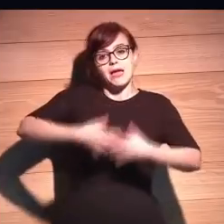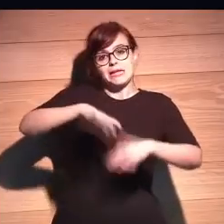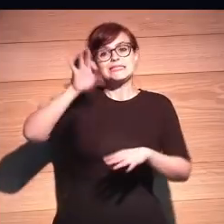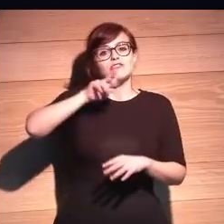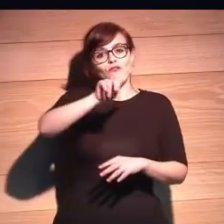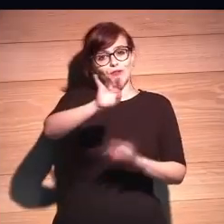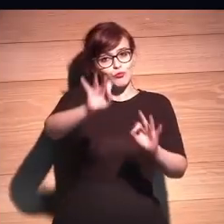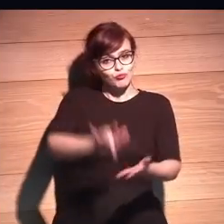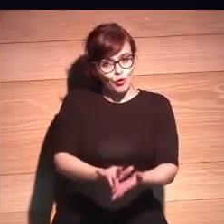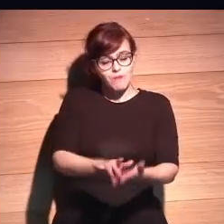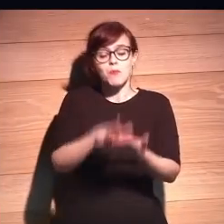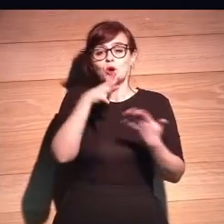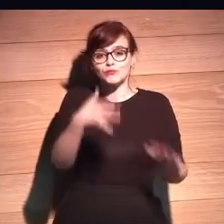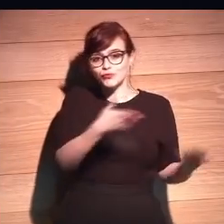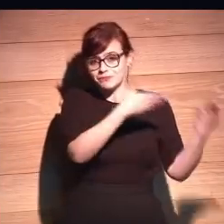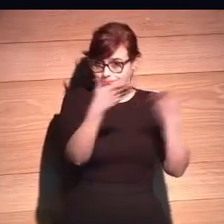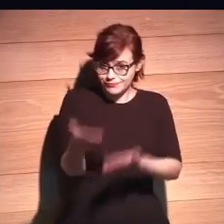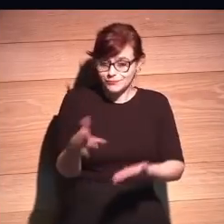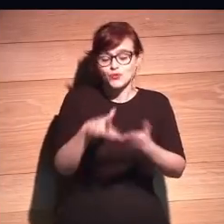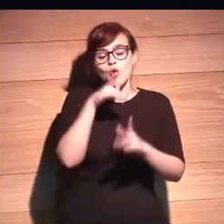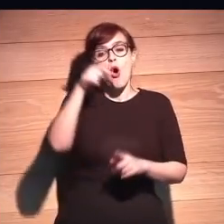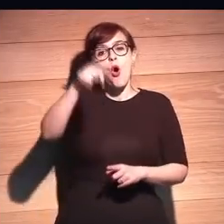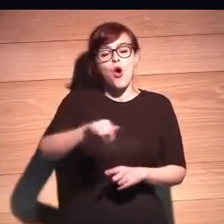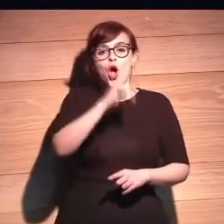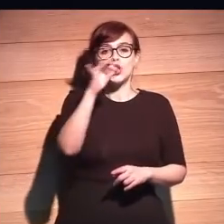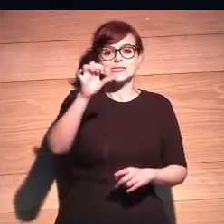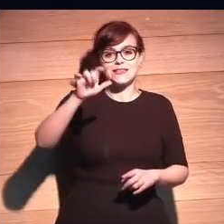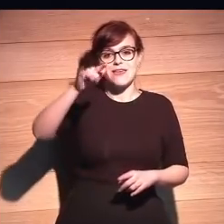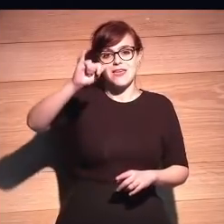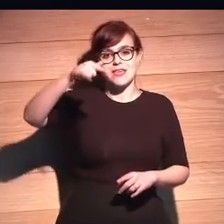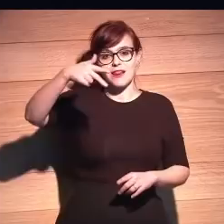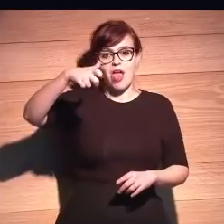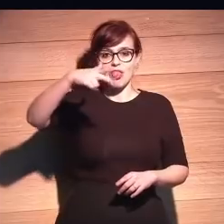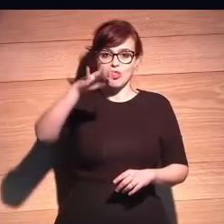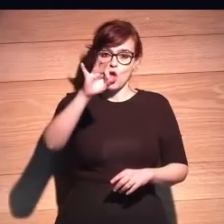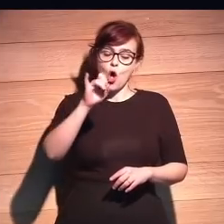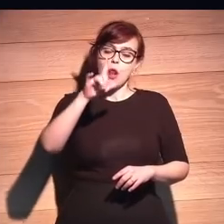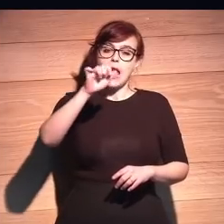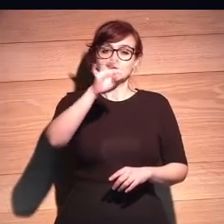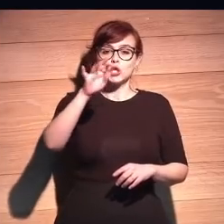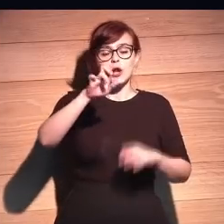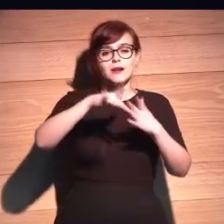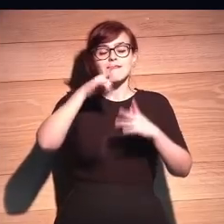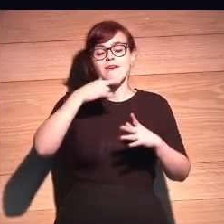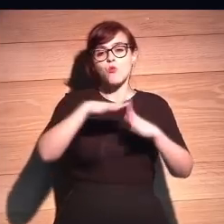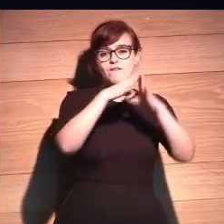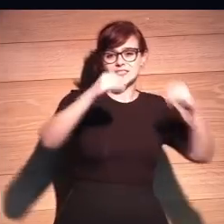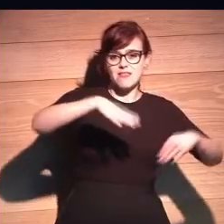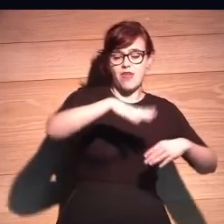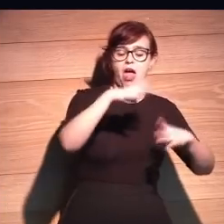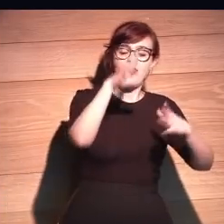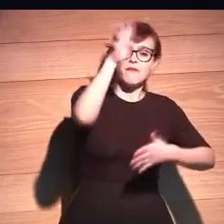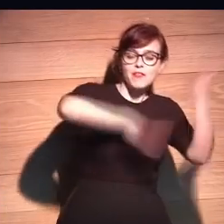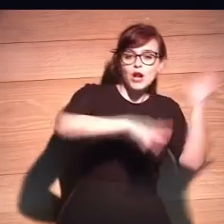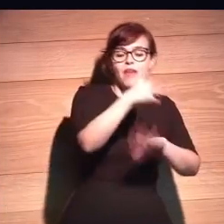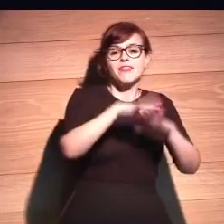siglo XXI. Bueno, para ello, contamos hoy con José Ignacio Latorre, que es catedrático de Física Teórica del Universidad de Barcelona, director del Centro de